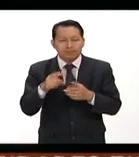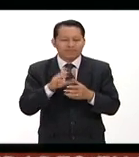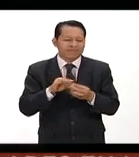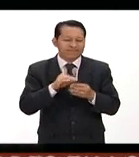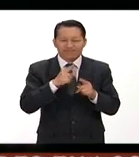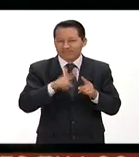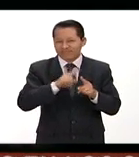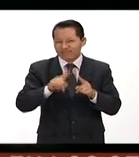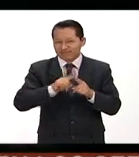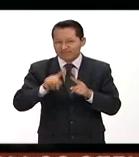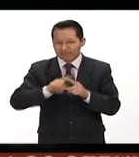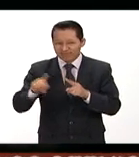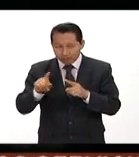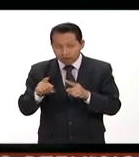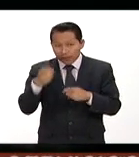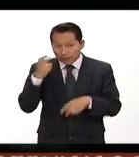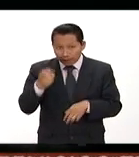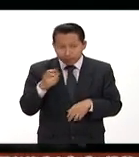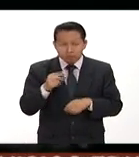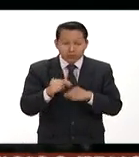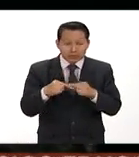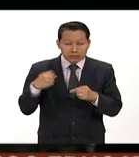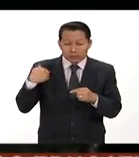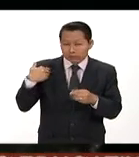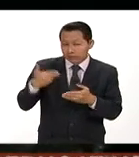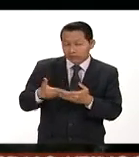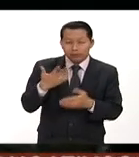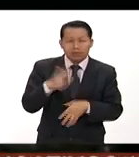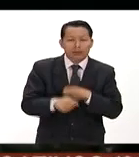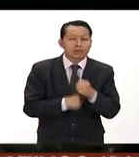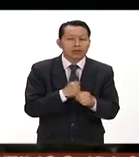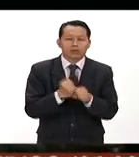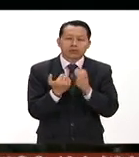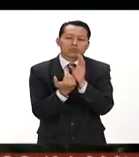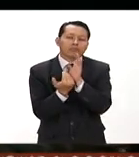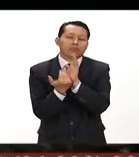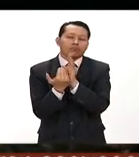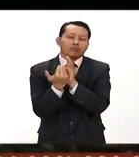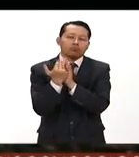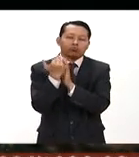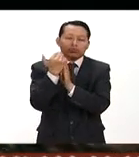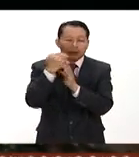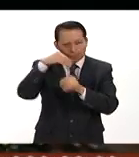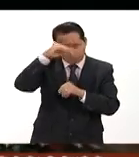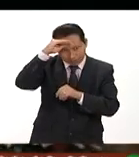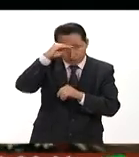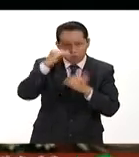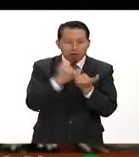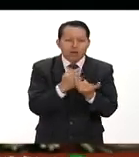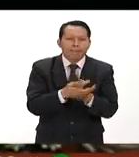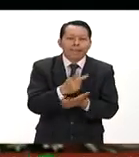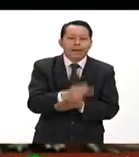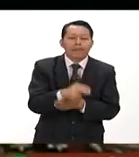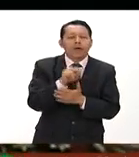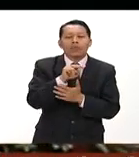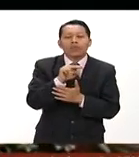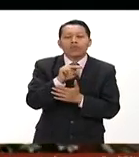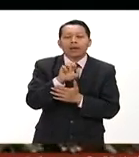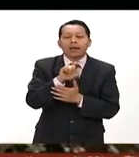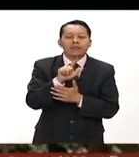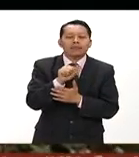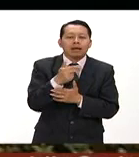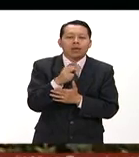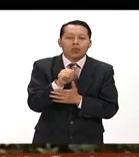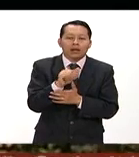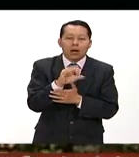es un fenómeno que ha crecido en los últimos diez años queremos pensar que al igual que el premio Nezahualcóyotl la